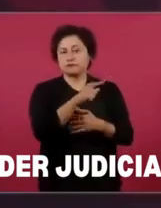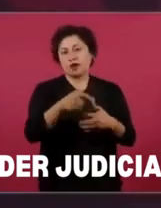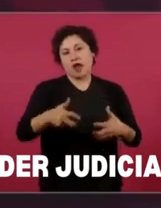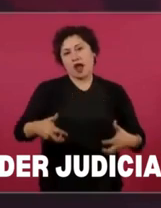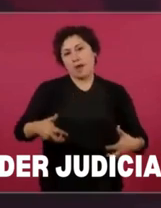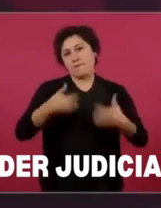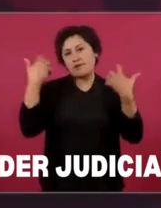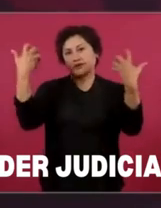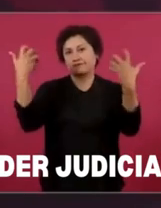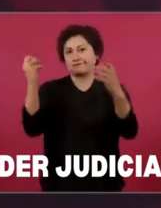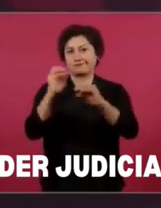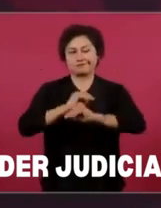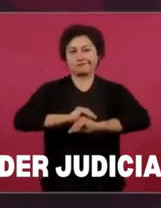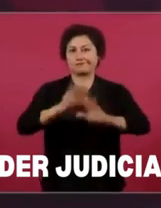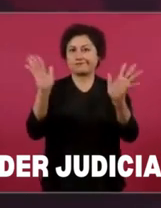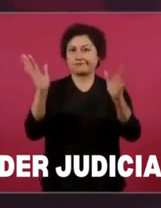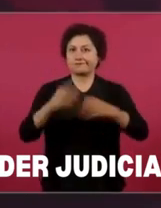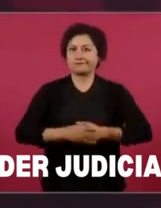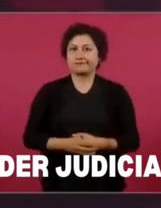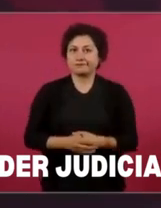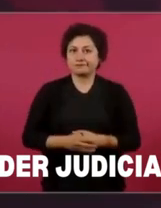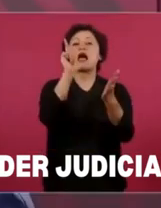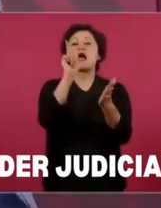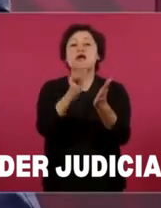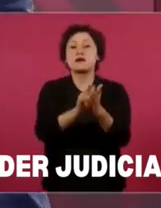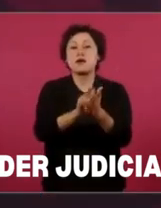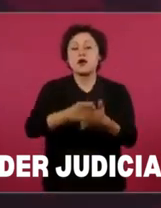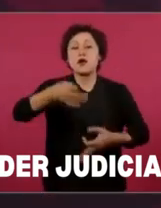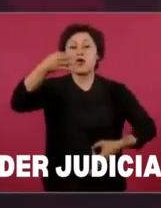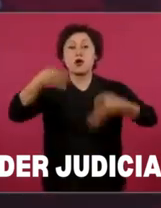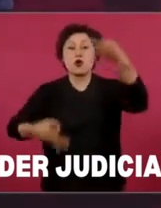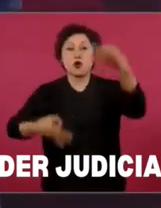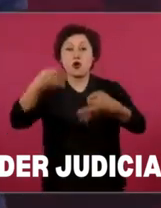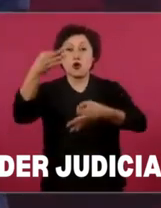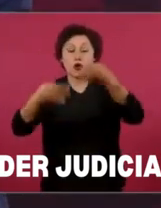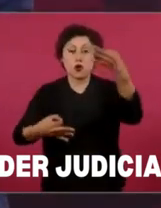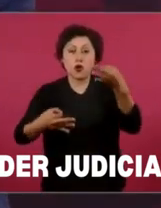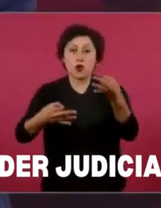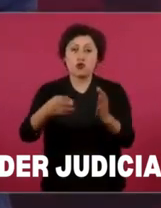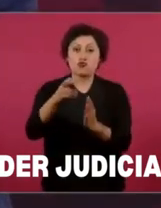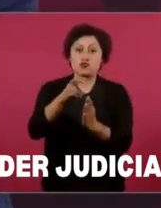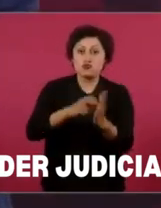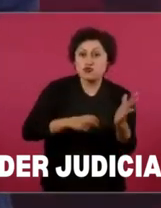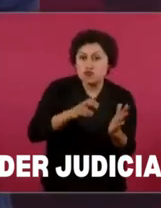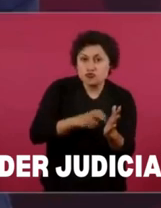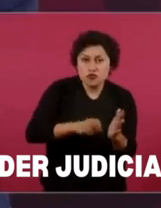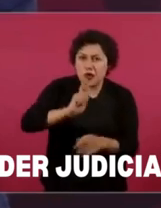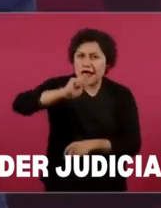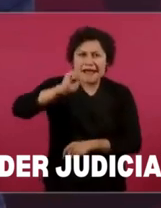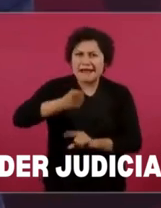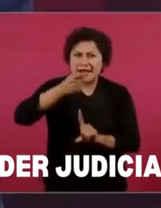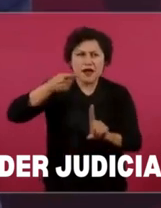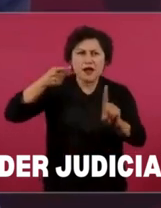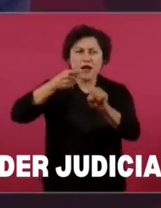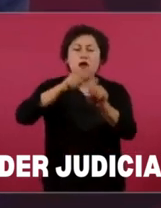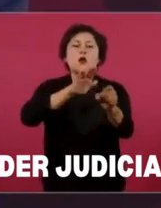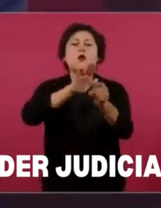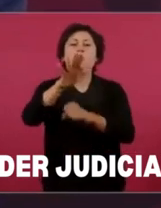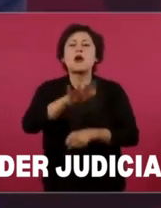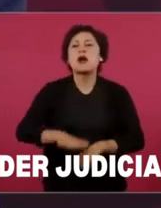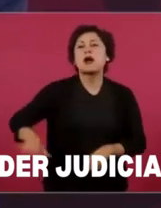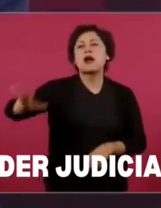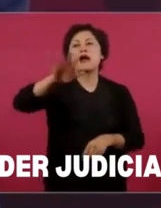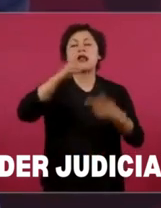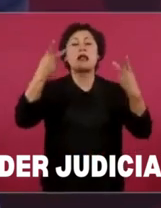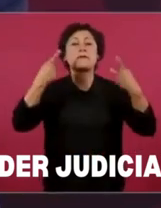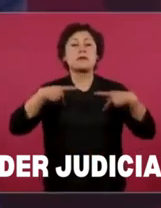significa la reforma judicial que elija el pueblo libremente